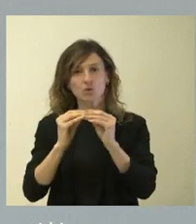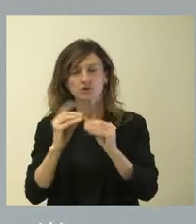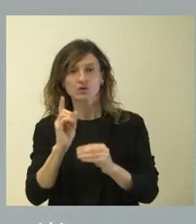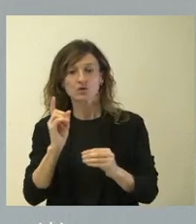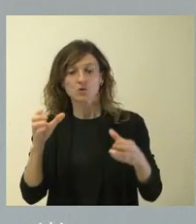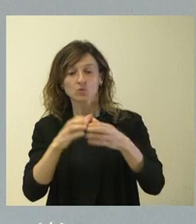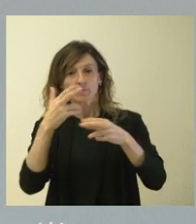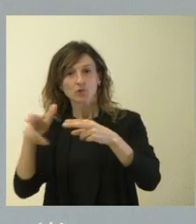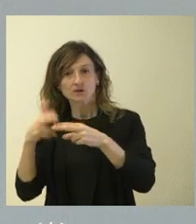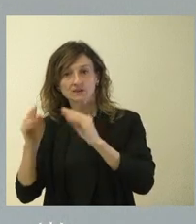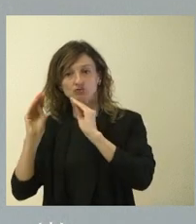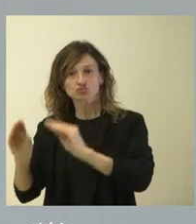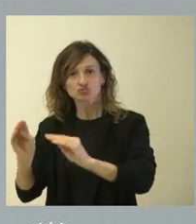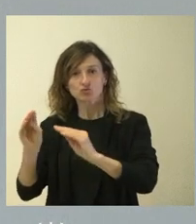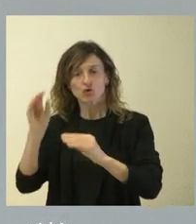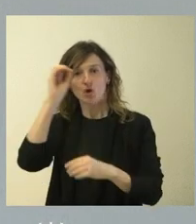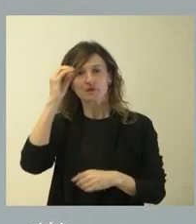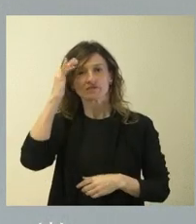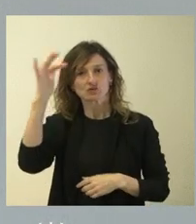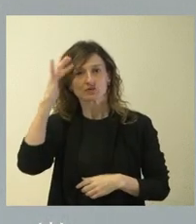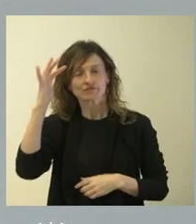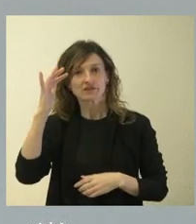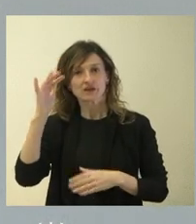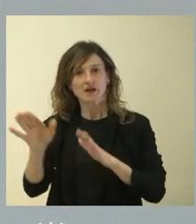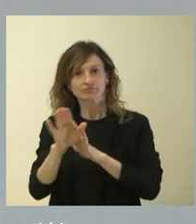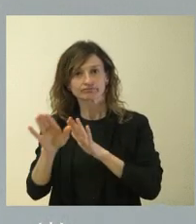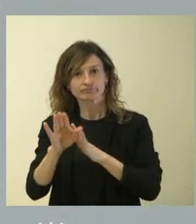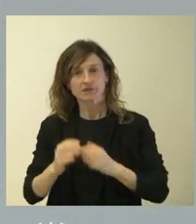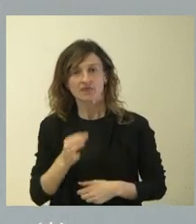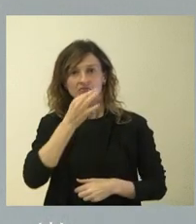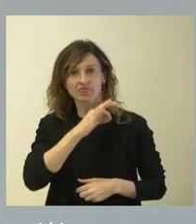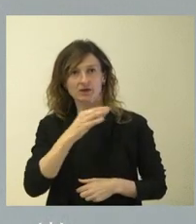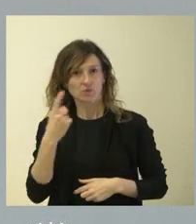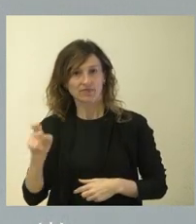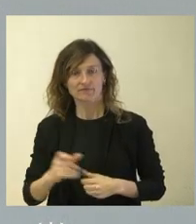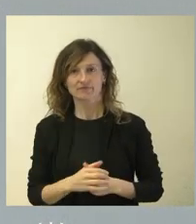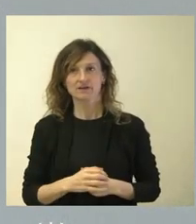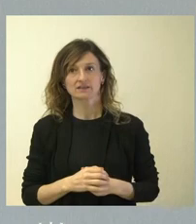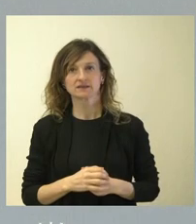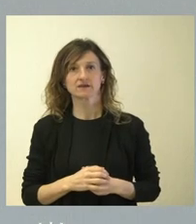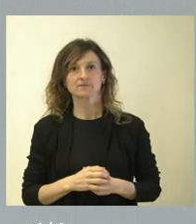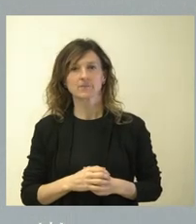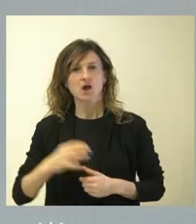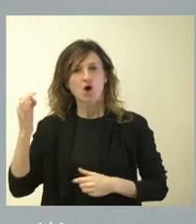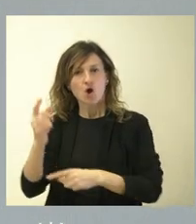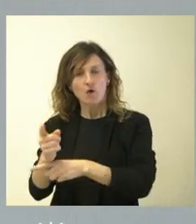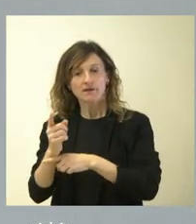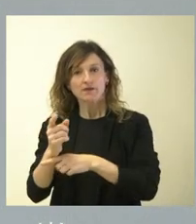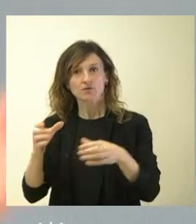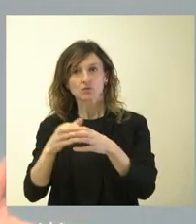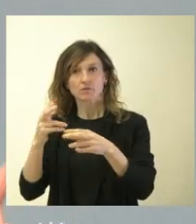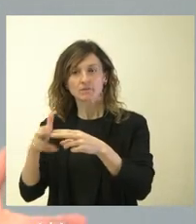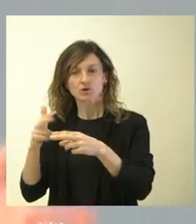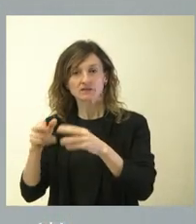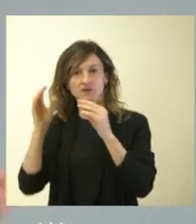político tenga que renunciar a sus posiciones ideológicas iniciales. Eso nunca se obliga a ningún partido político, a